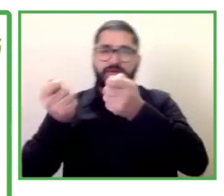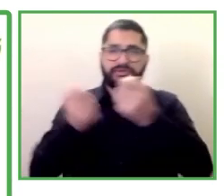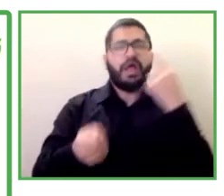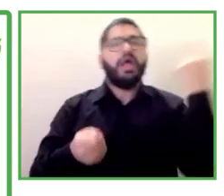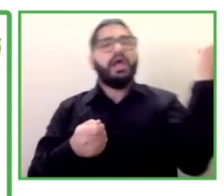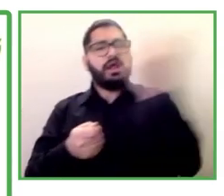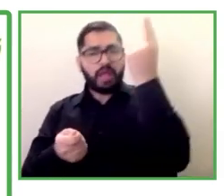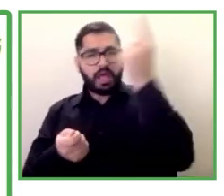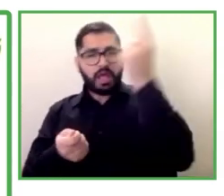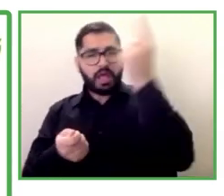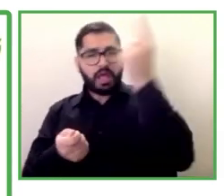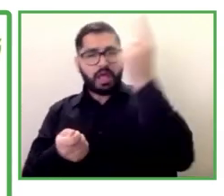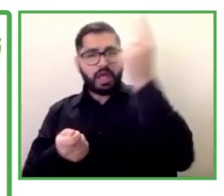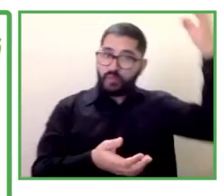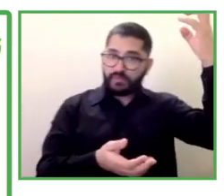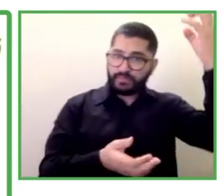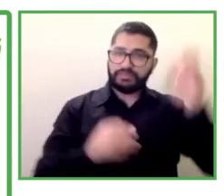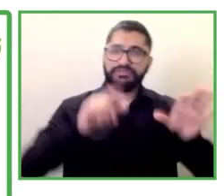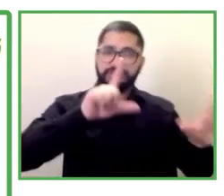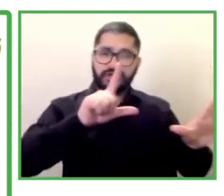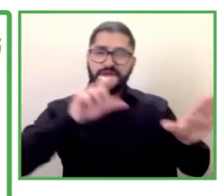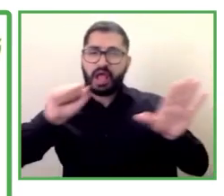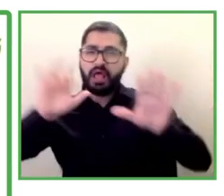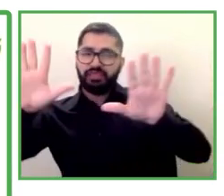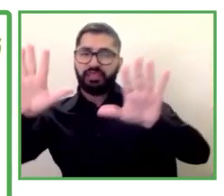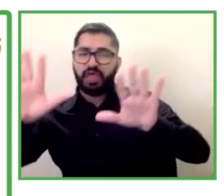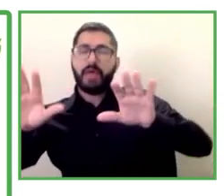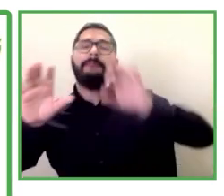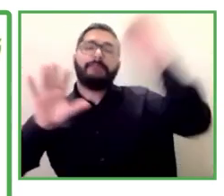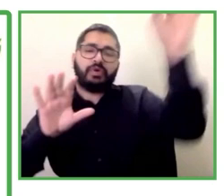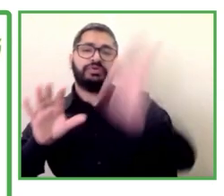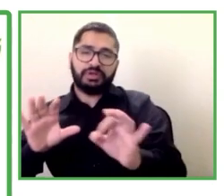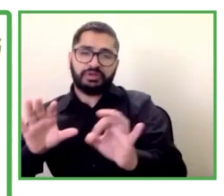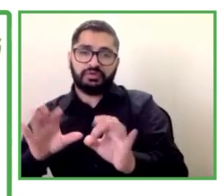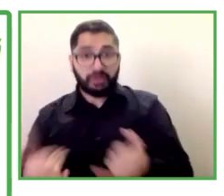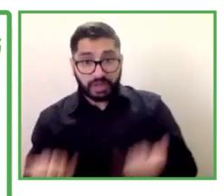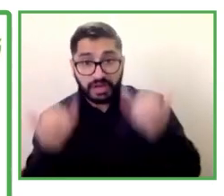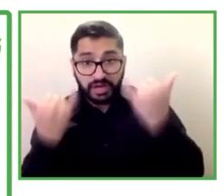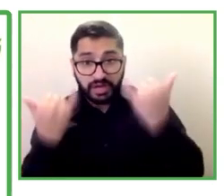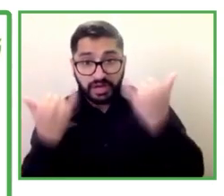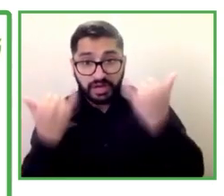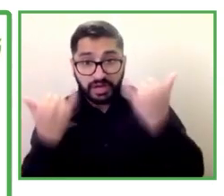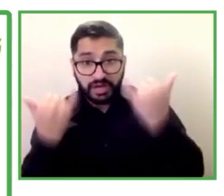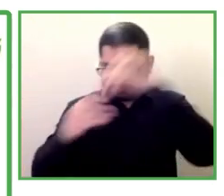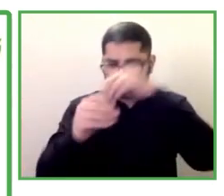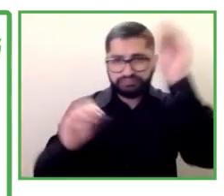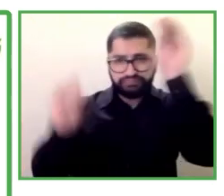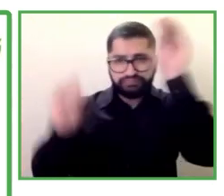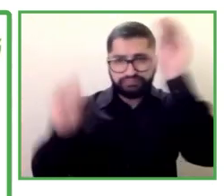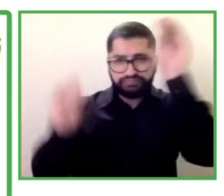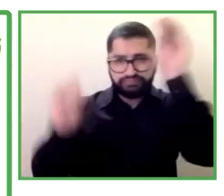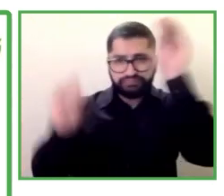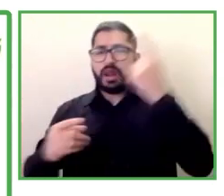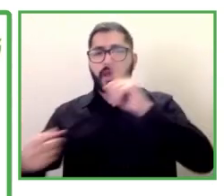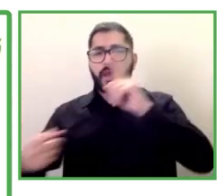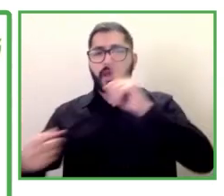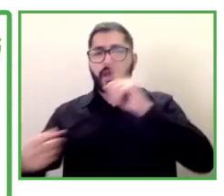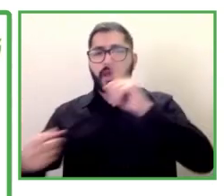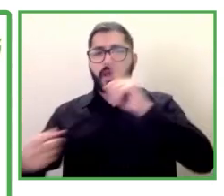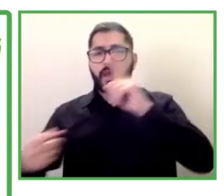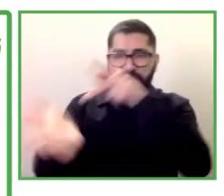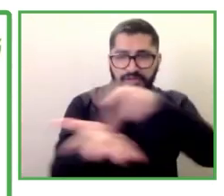además la dirección general participó en la elaboración del plan para el impulso de la contratación pública socialmente